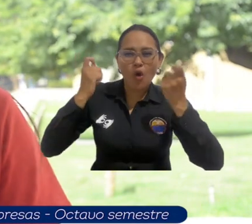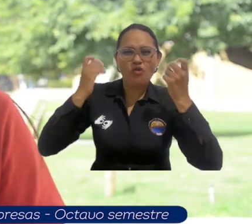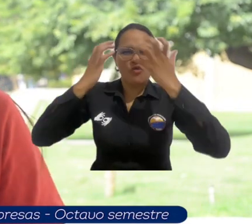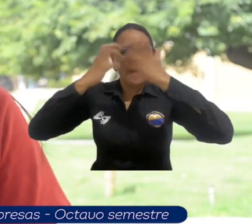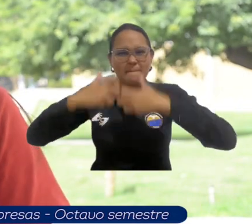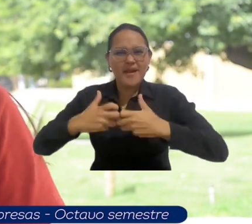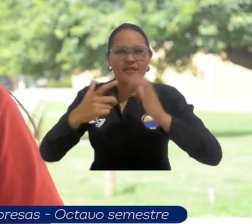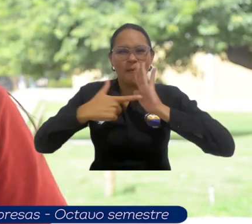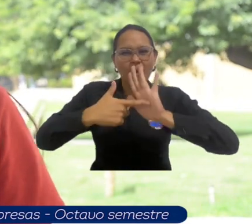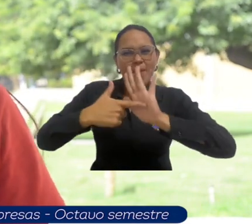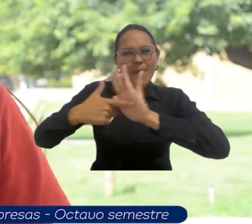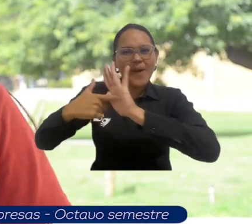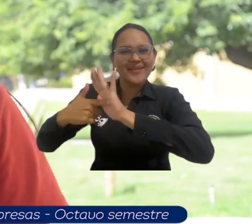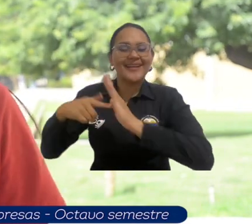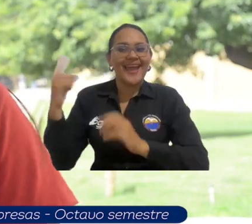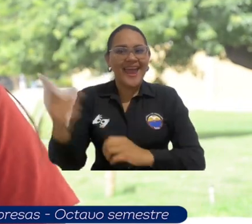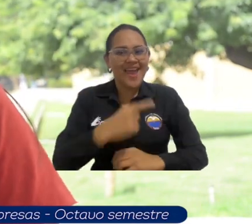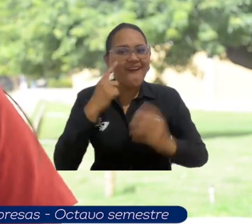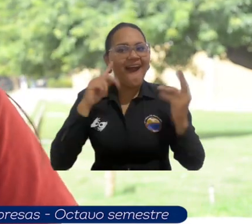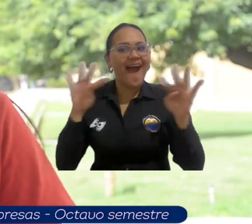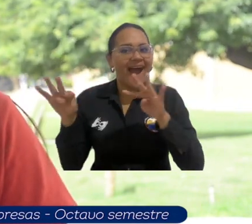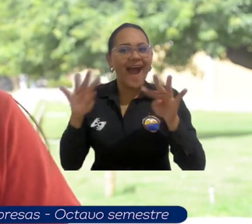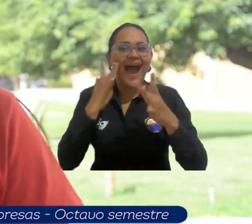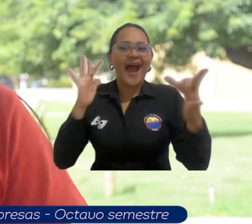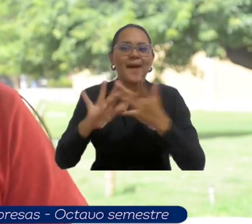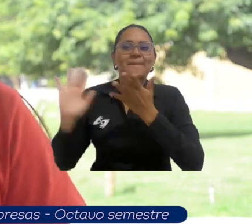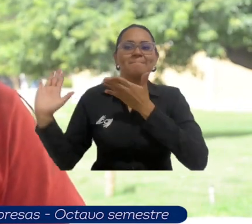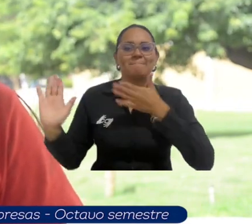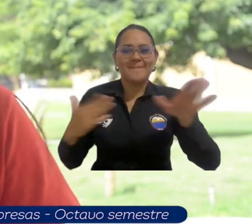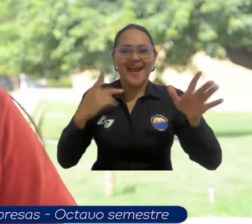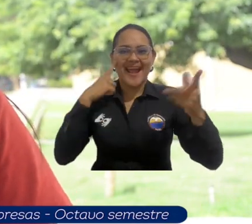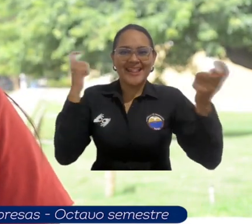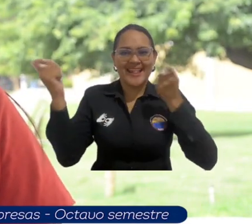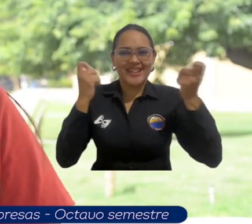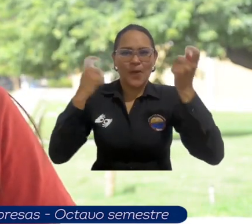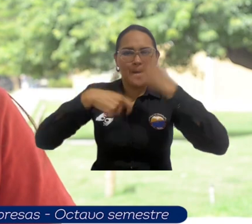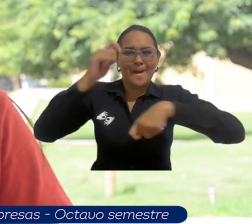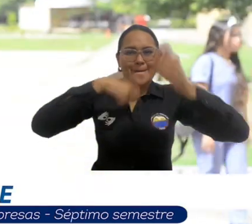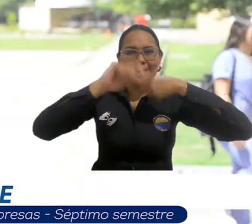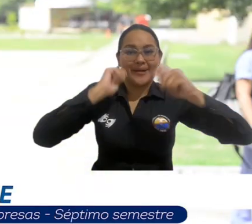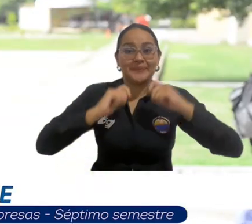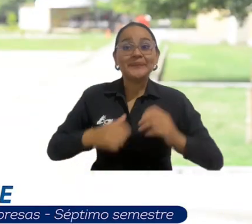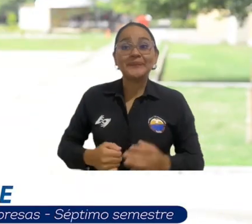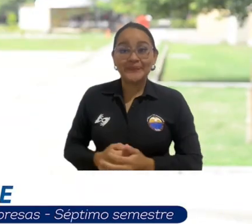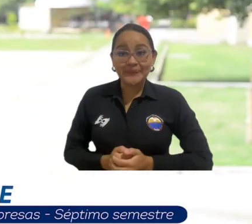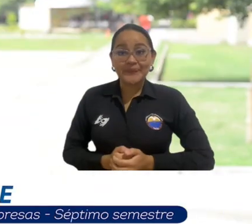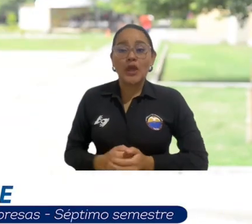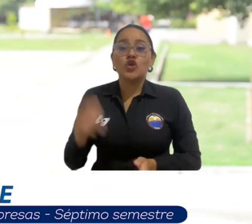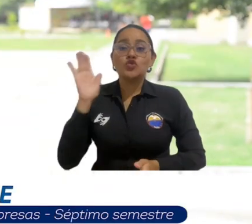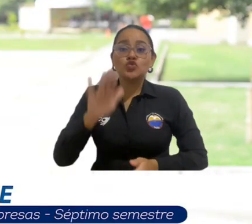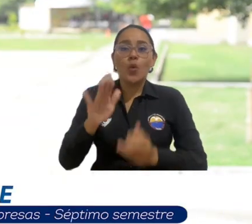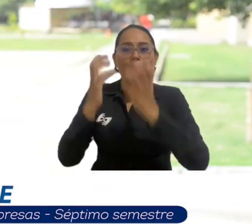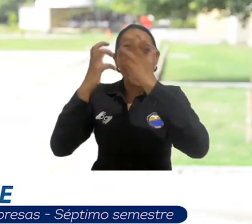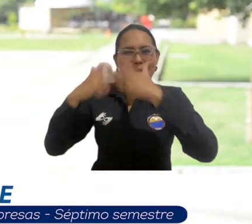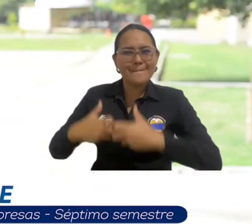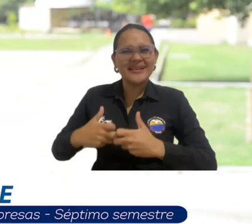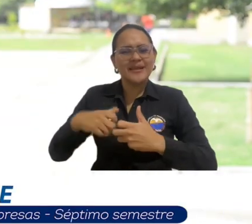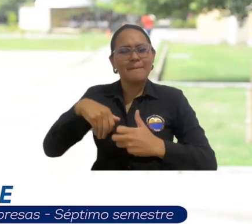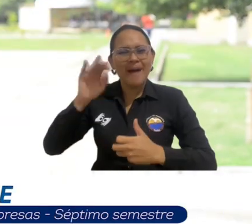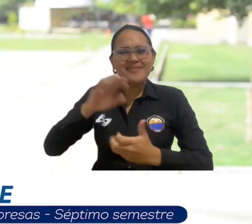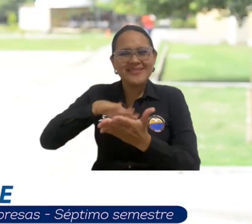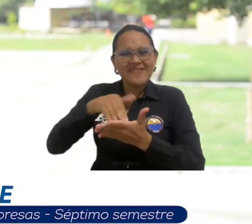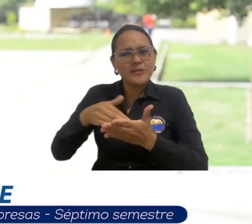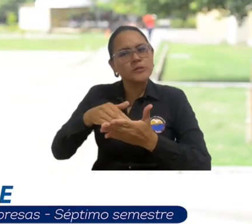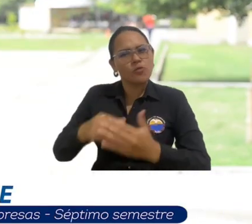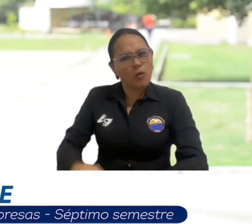negocios y las empresas que nosotros le íbamos a implementar el plan estratégico de marketing. Para que esta empresa potencie sus